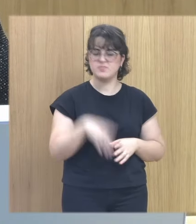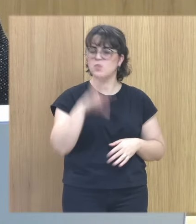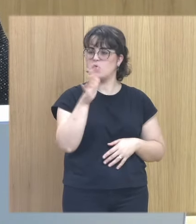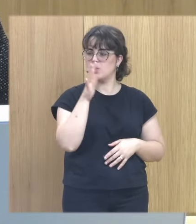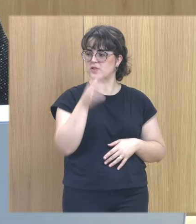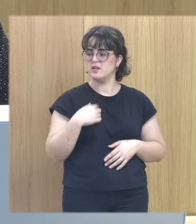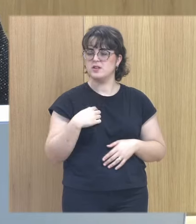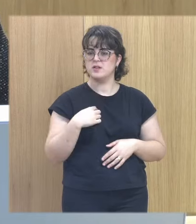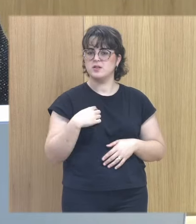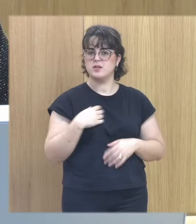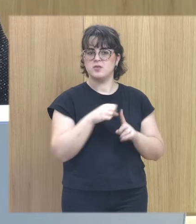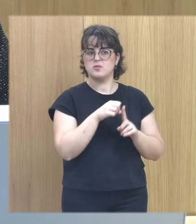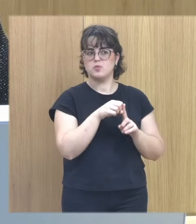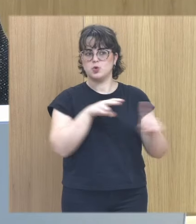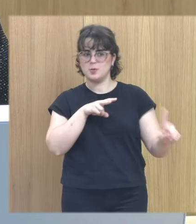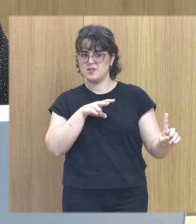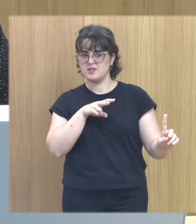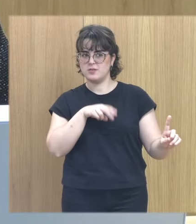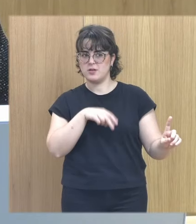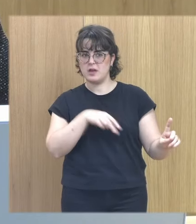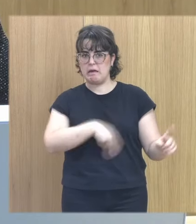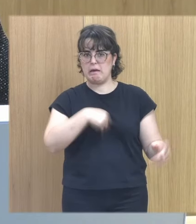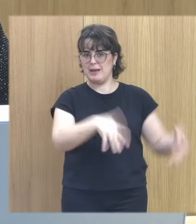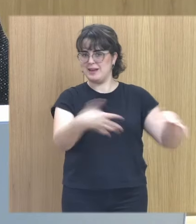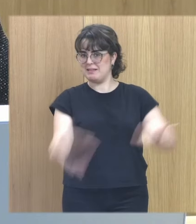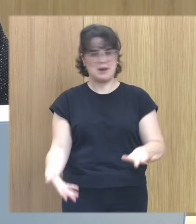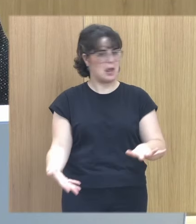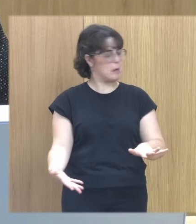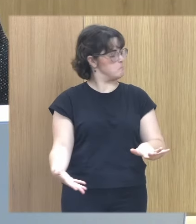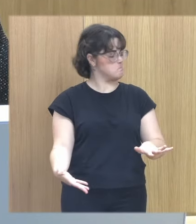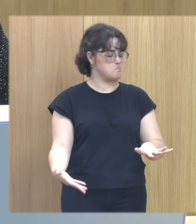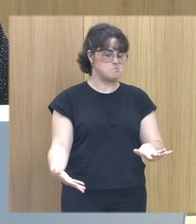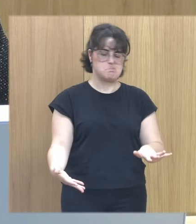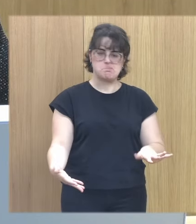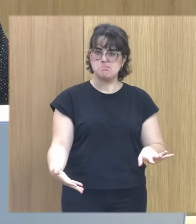hablar desde un caso y generalizarlo me parece